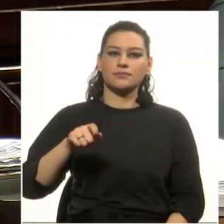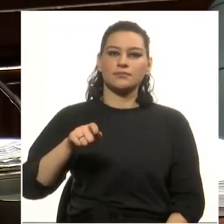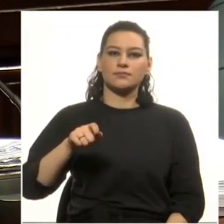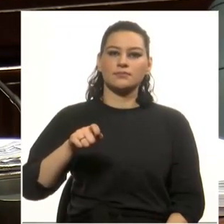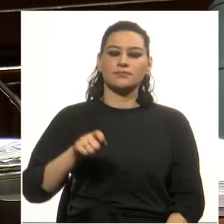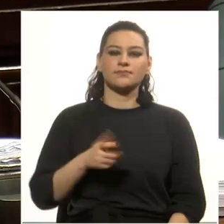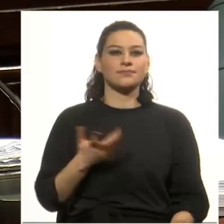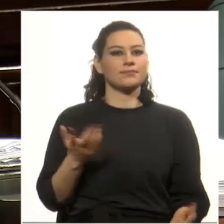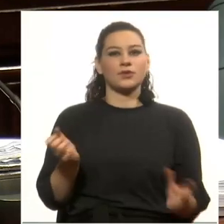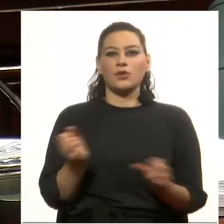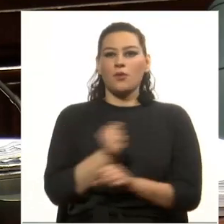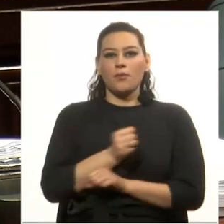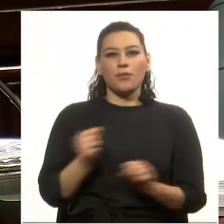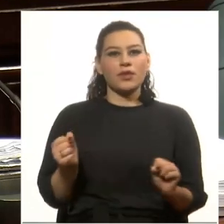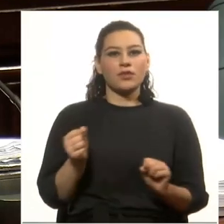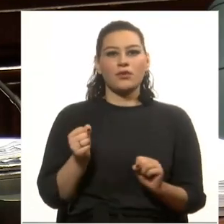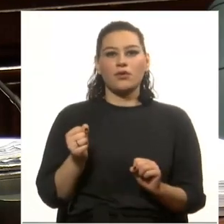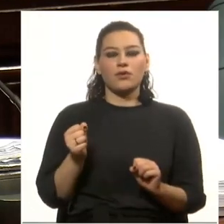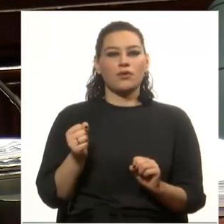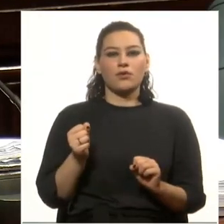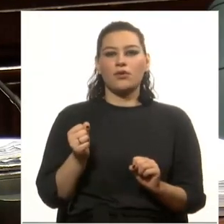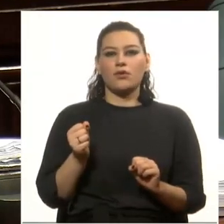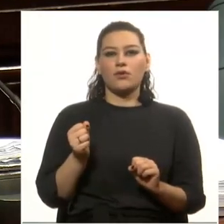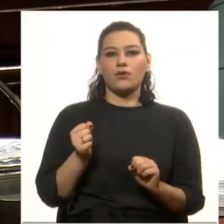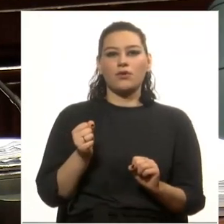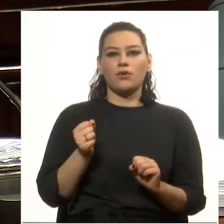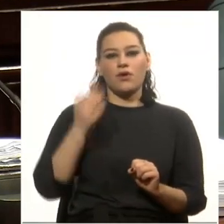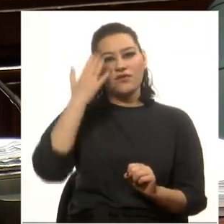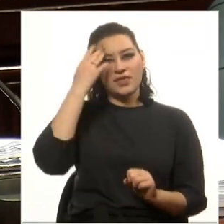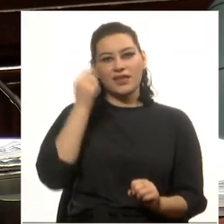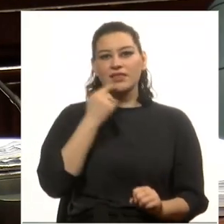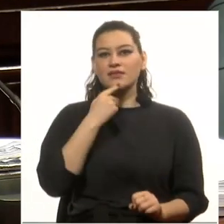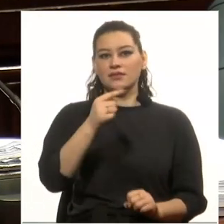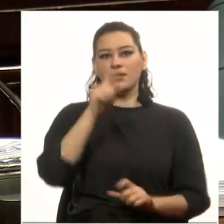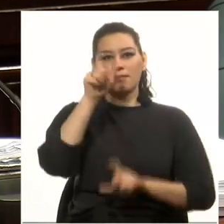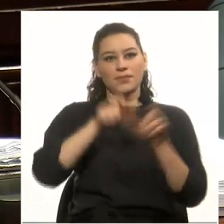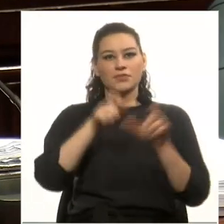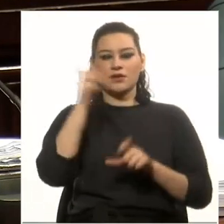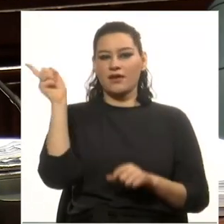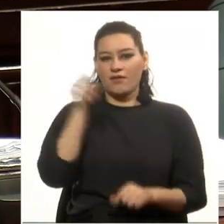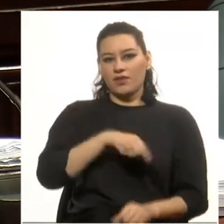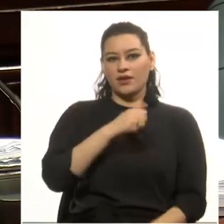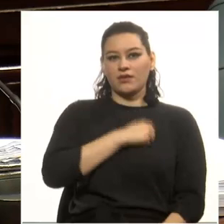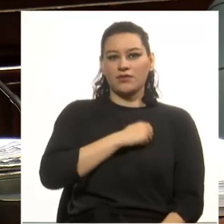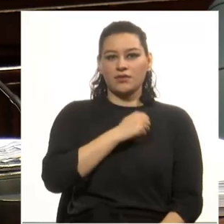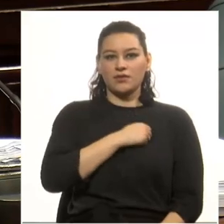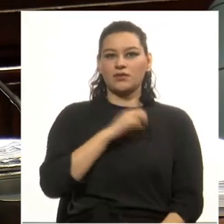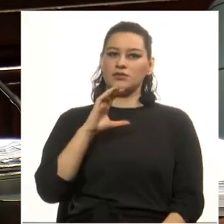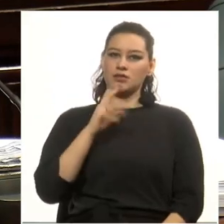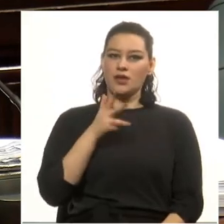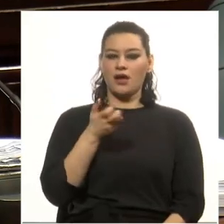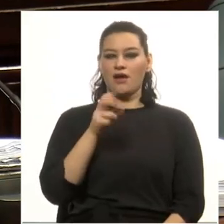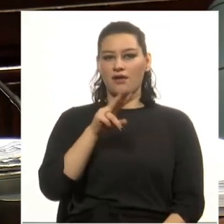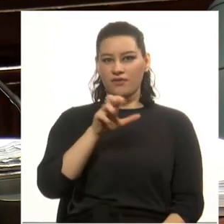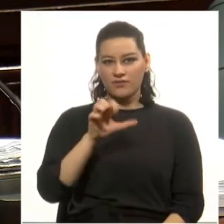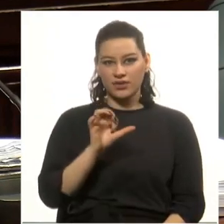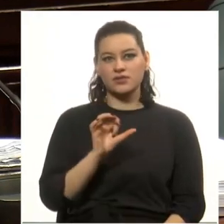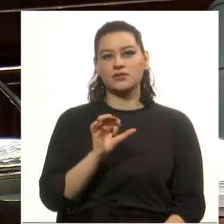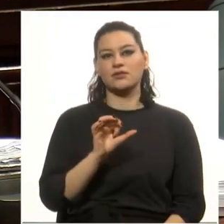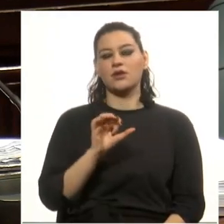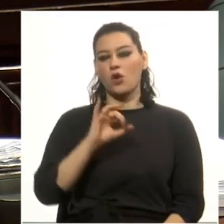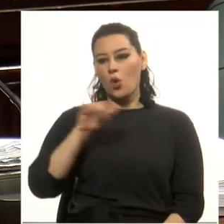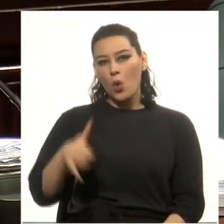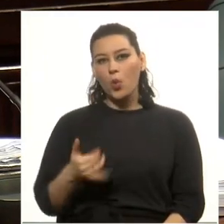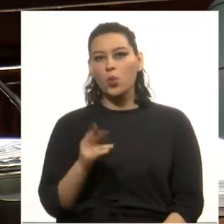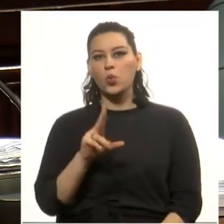Es inevitable mencionar a nacionalistas de origen católico, Fermín Chávez, Julio Irasusta,